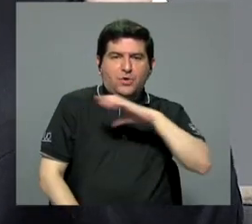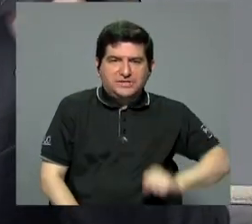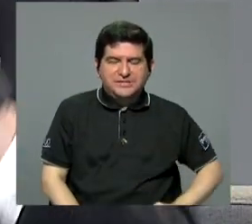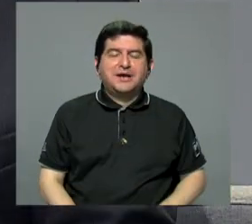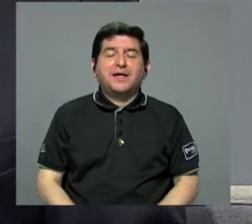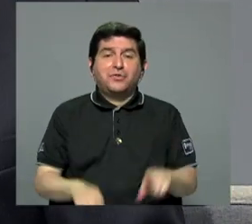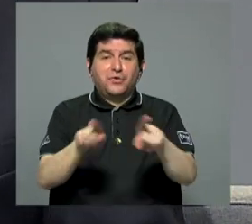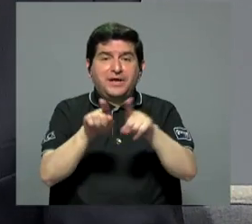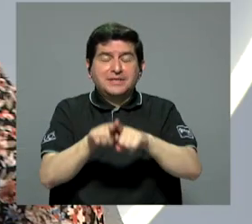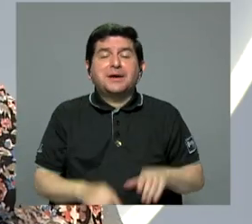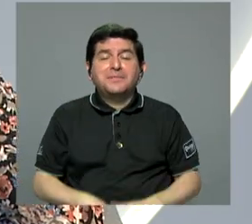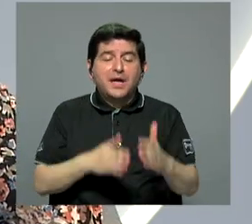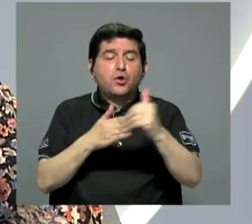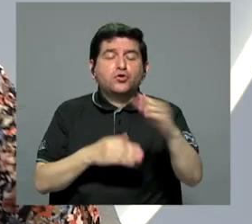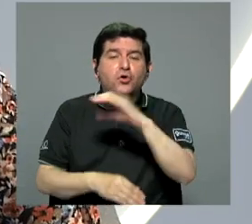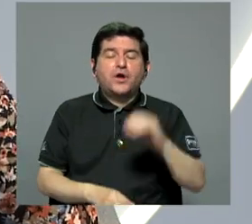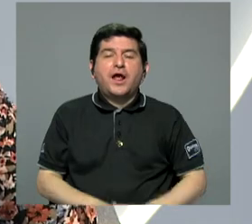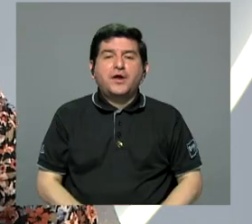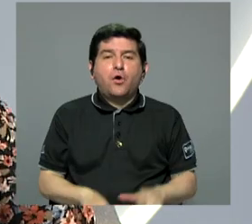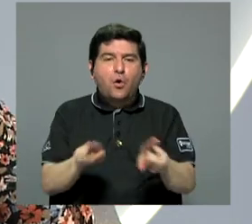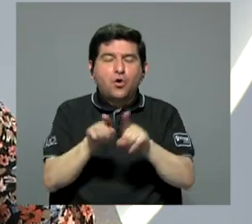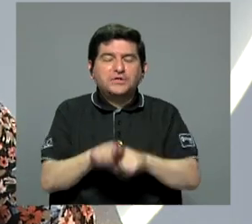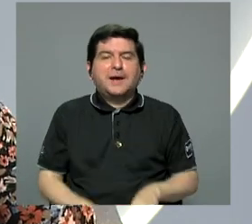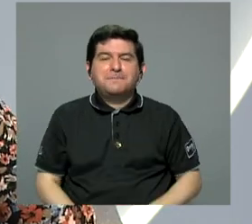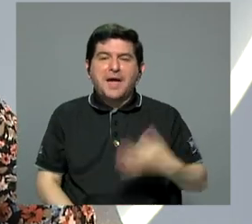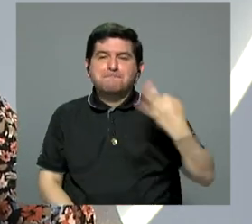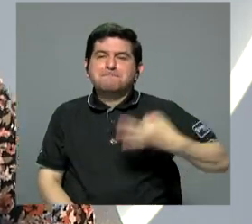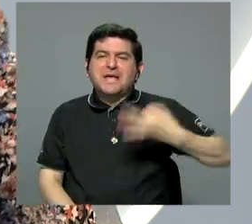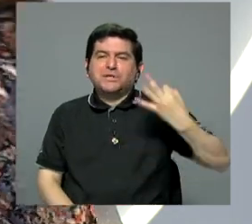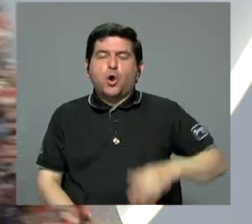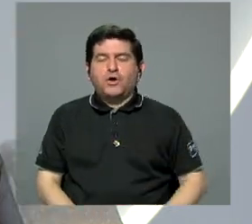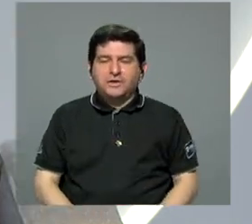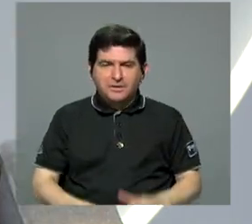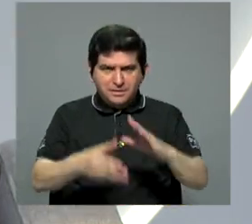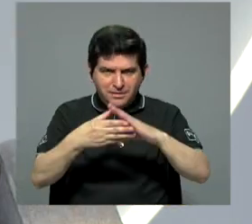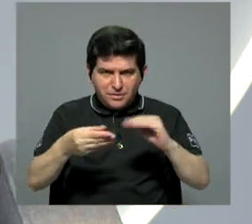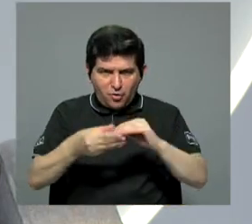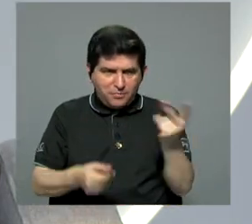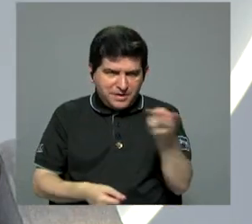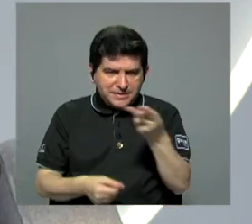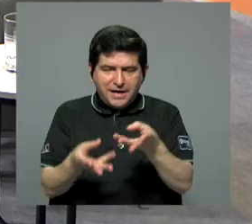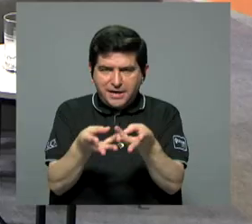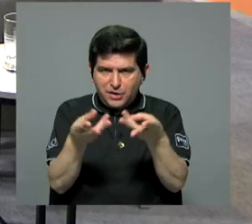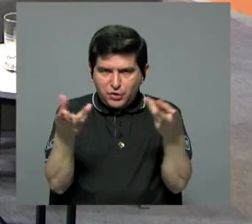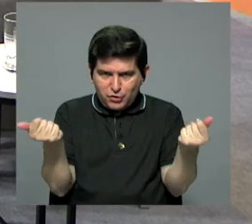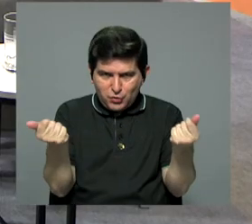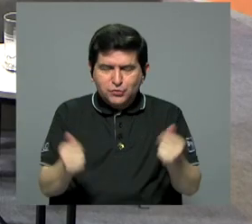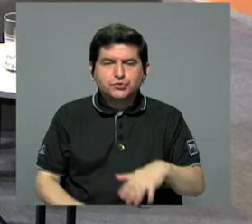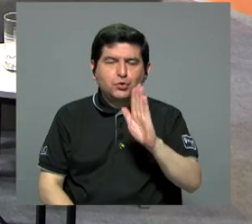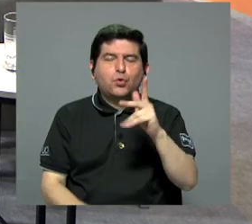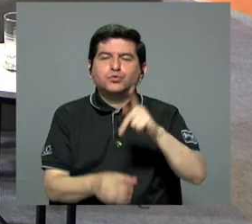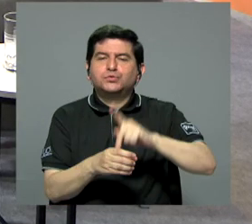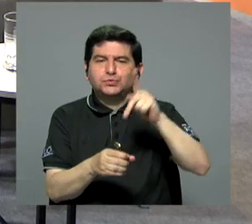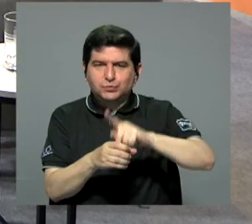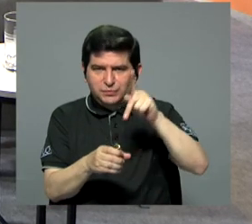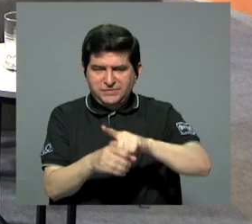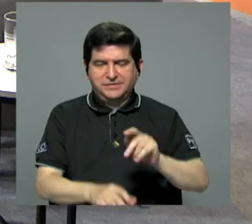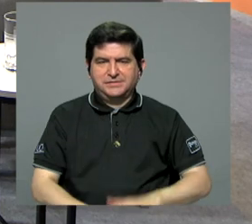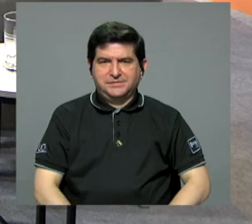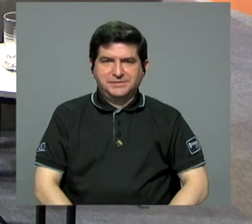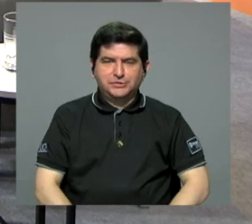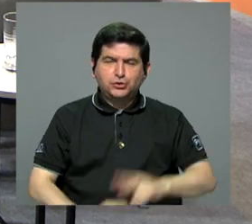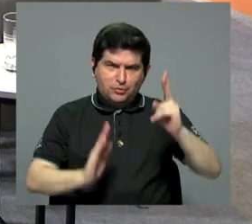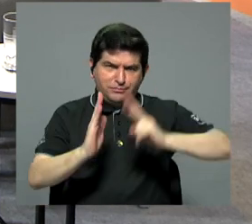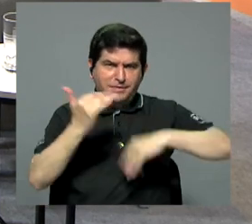ahora va para el bitcóin. Don Oscar y don Roland, ya tenemos comentarios que ustedes dos han generado a raíz de sus participaciones. Vamos